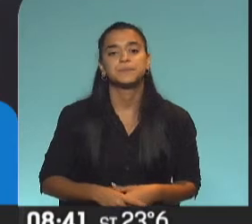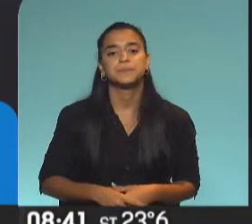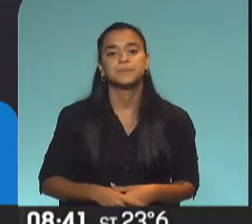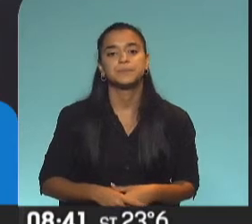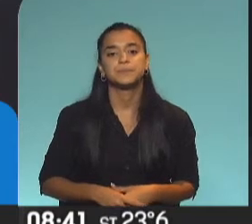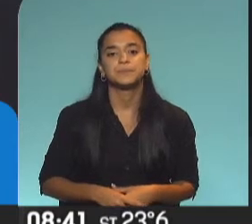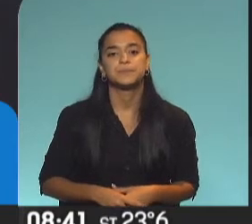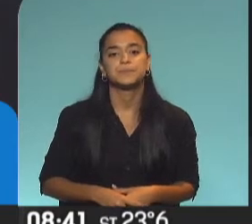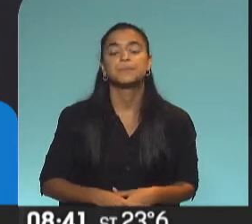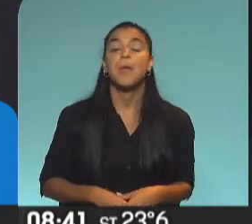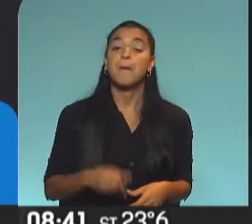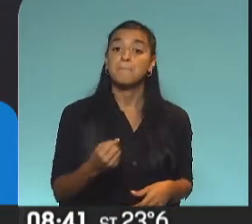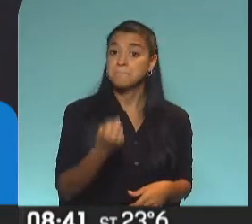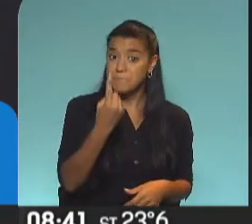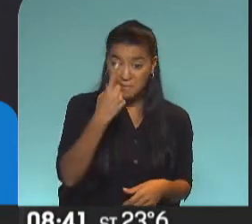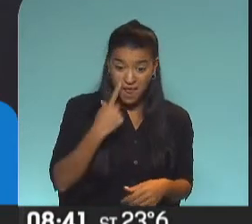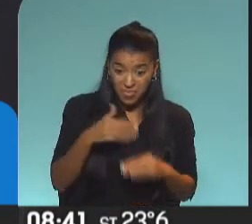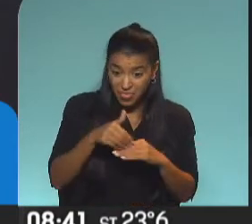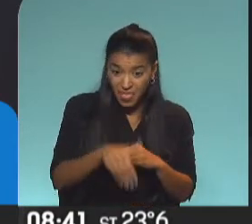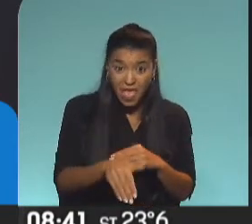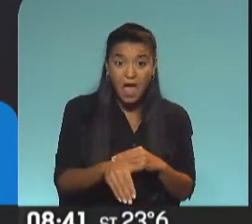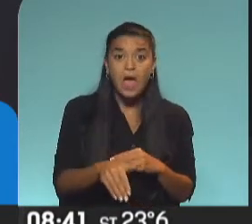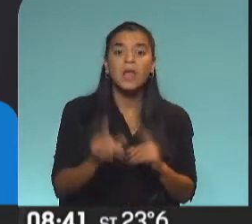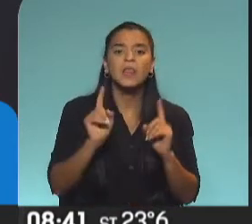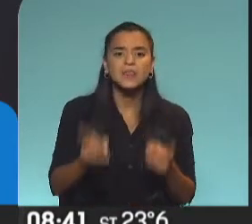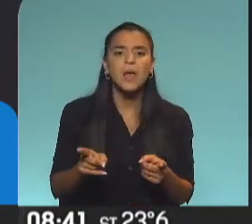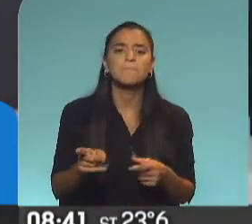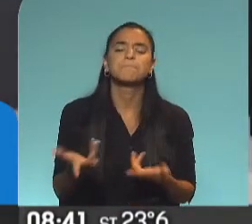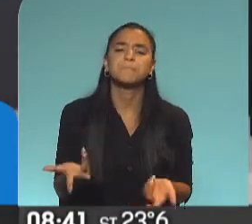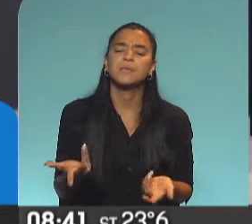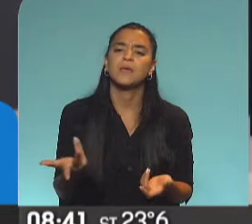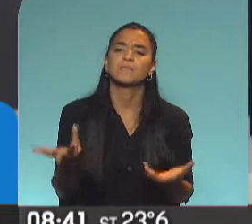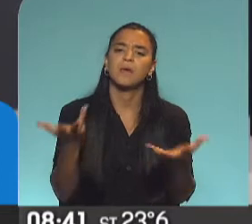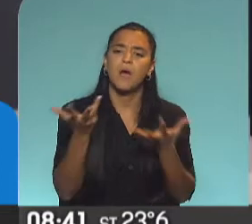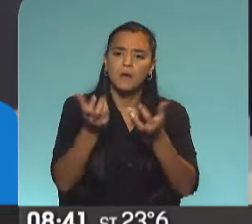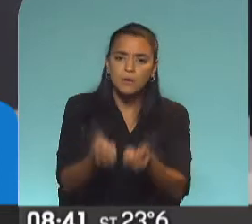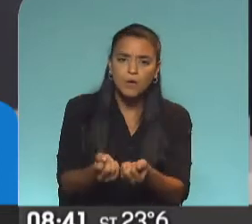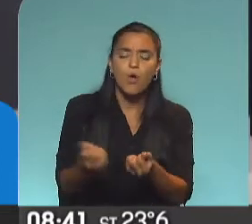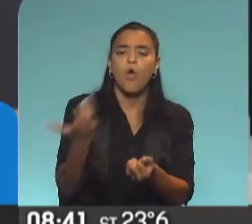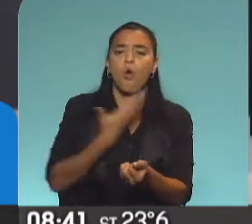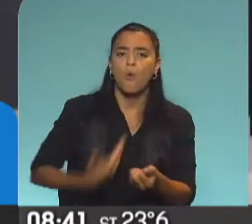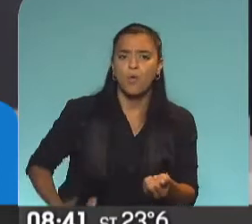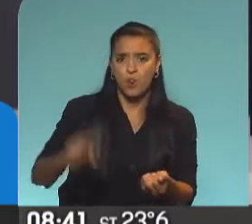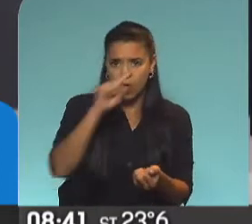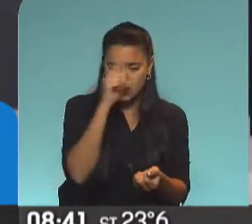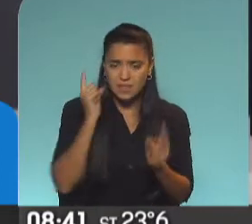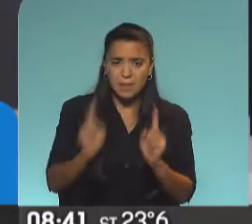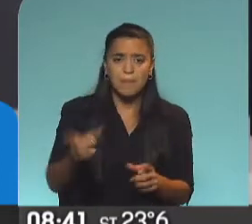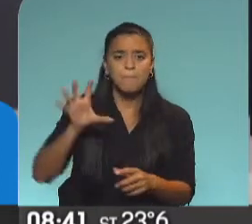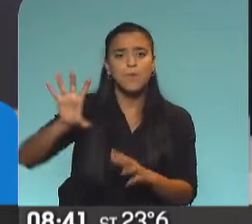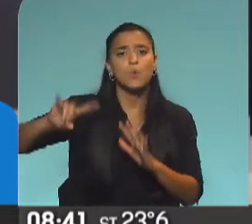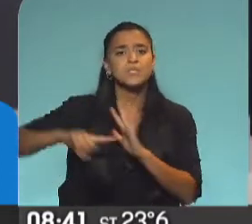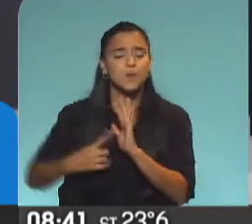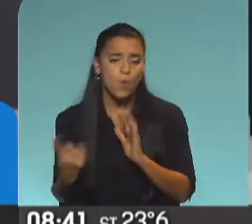Desde el primer día, también hicimos de la cooperación con el Gobierno Nacional y el de la Provincia de Buenos Aires